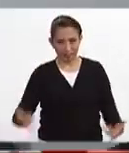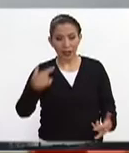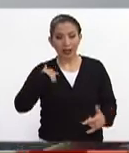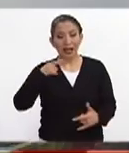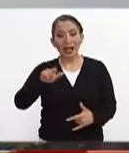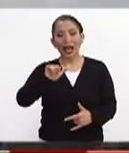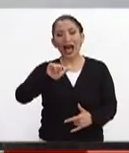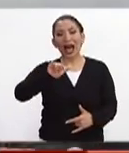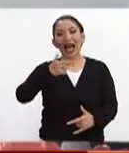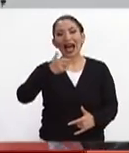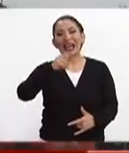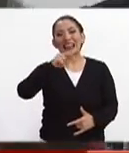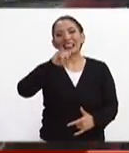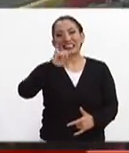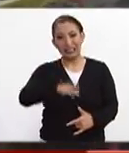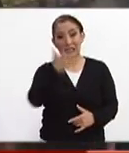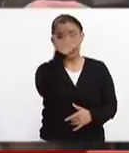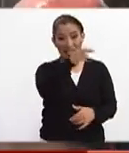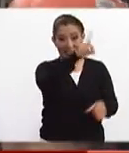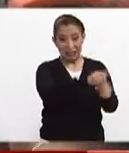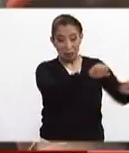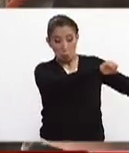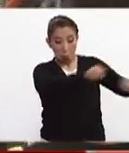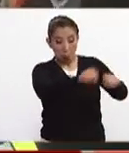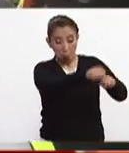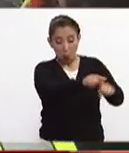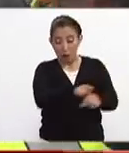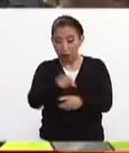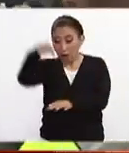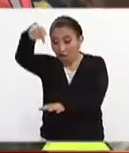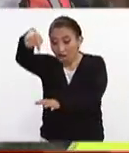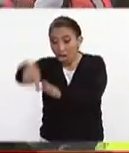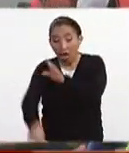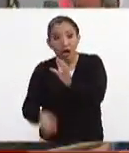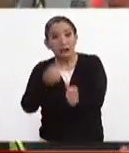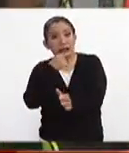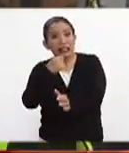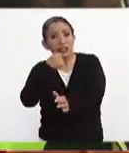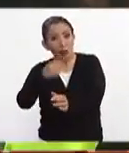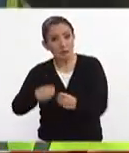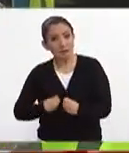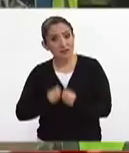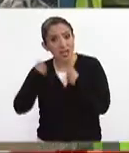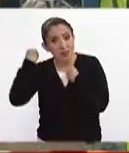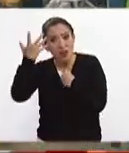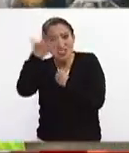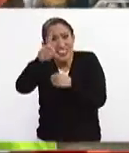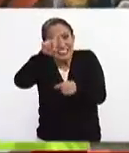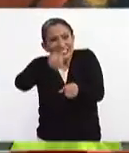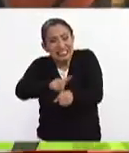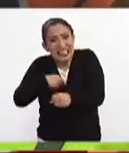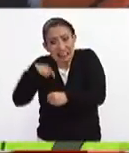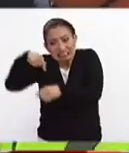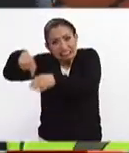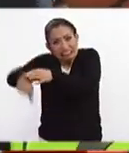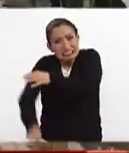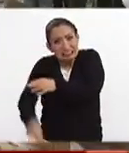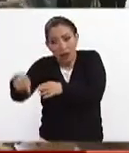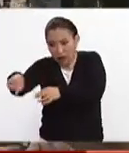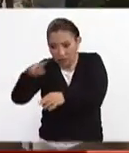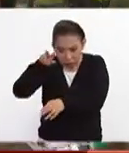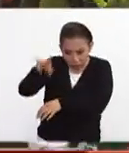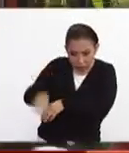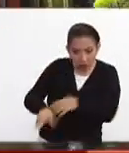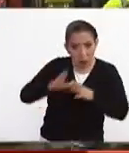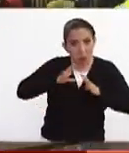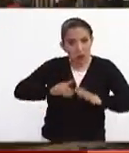tocó a mí en Haití. Diez días después del terremoto encontramos un millón de diez ranos, sepultado bajo los escombros, y en este caso con una estabilidad